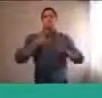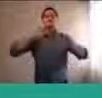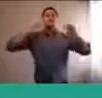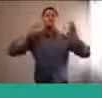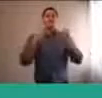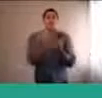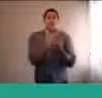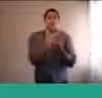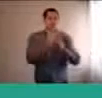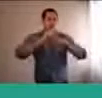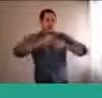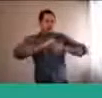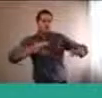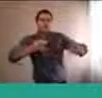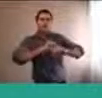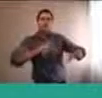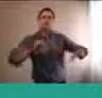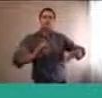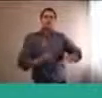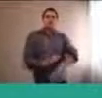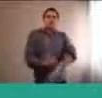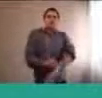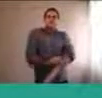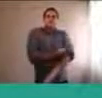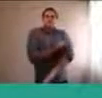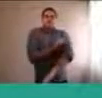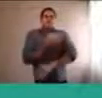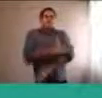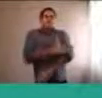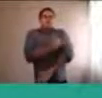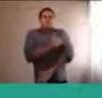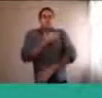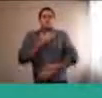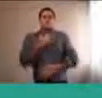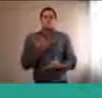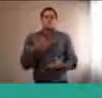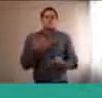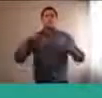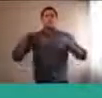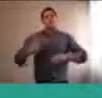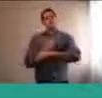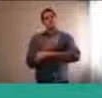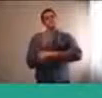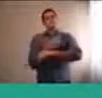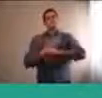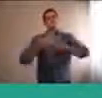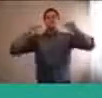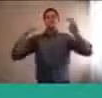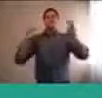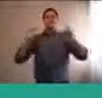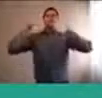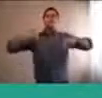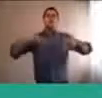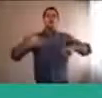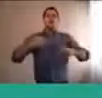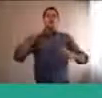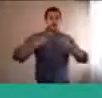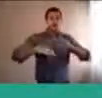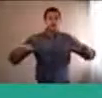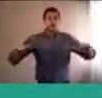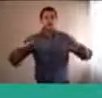y ellas nos van a hablar hoy día de cómo acompañar a los niños en cuarentena en el contexto de la educación emocional.